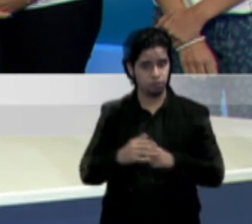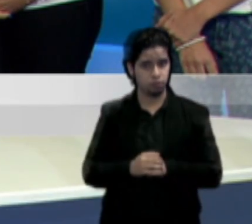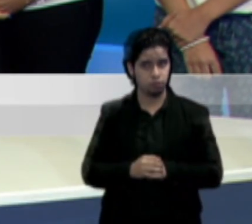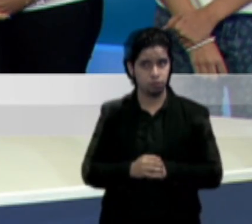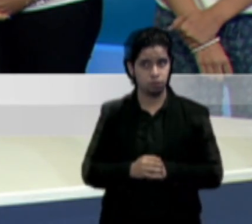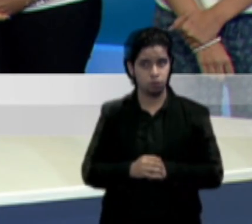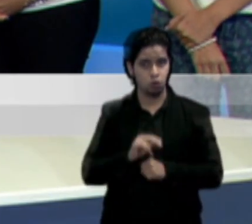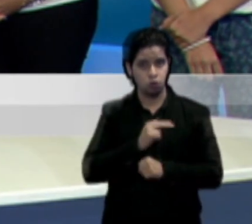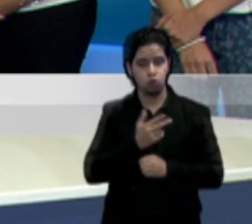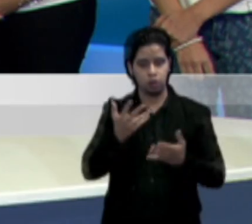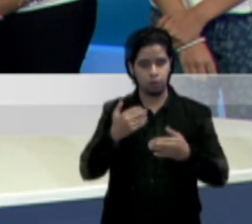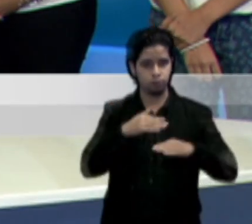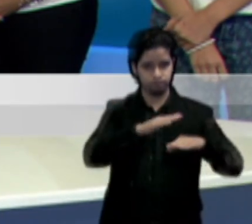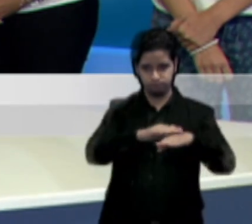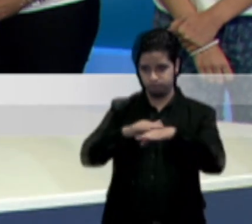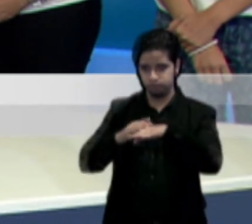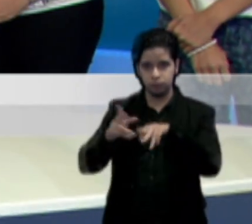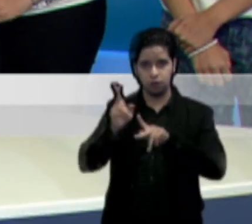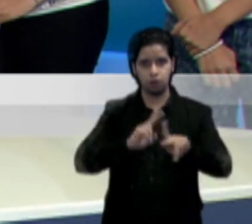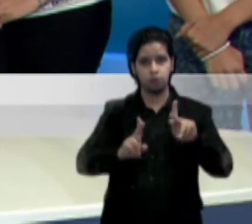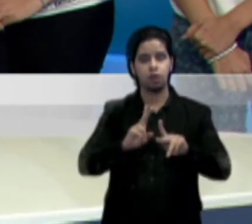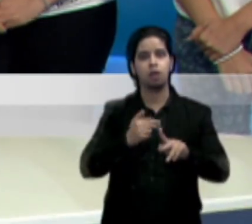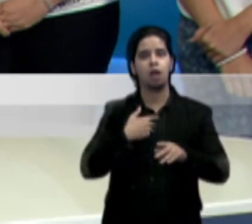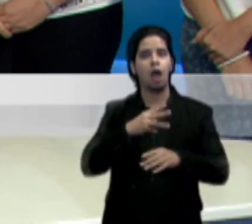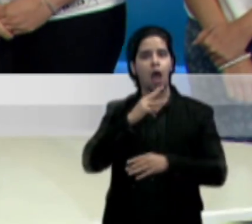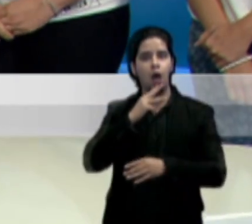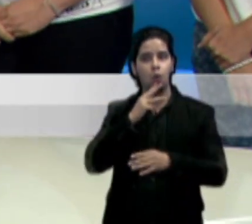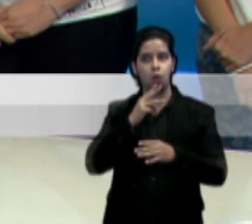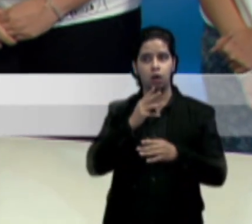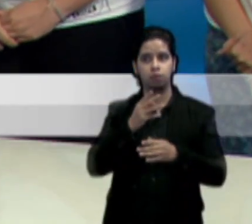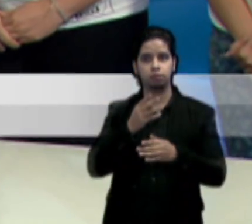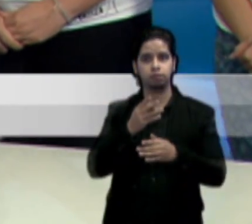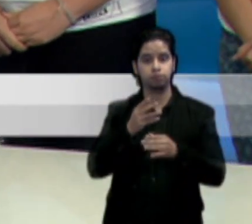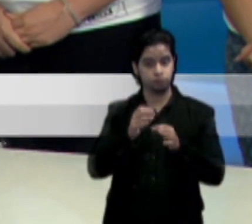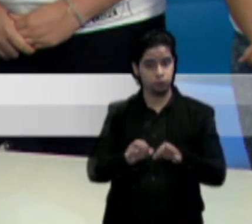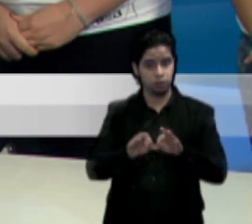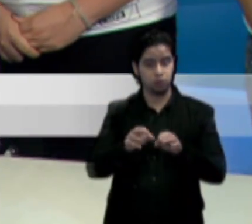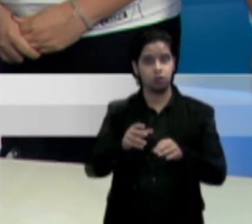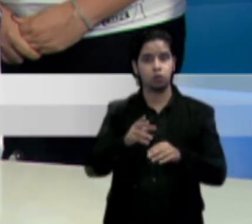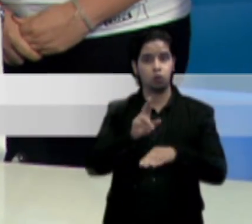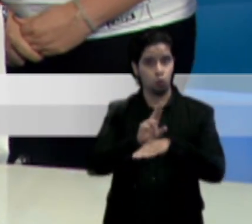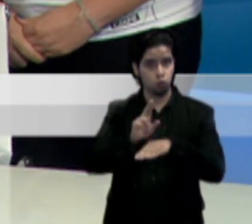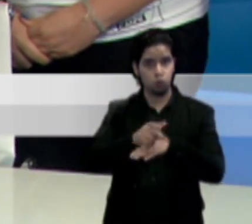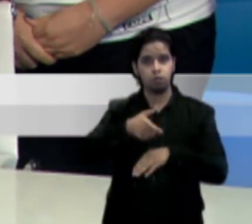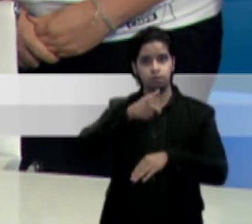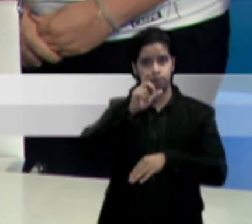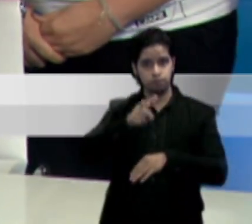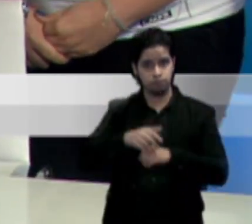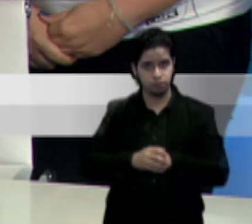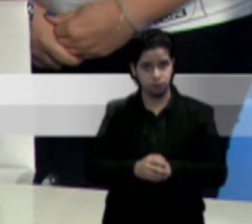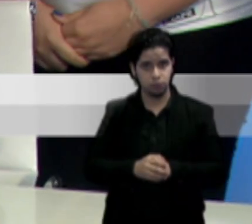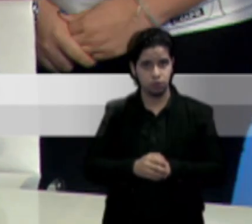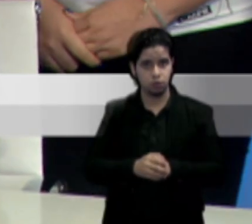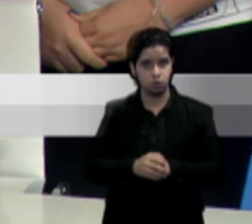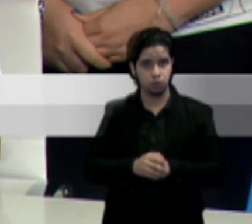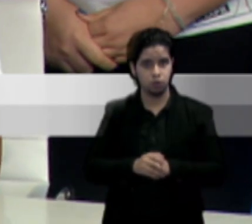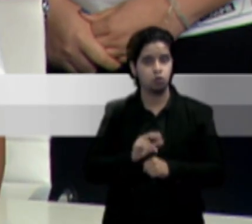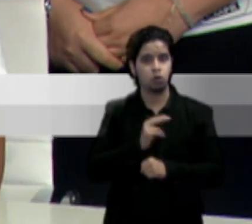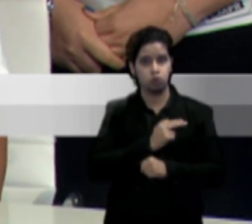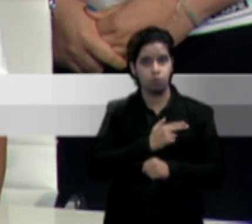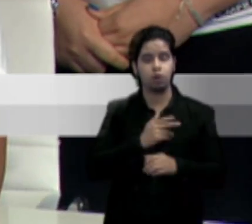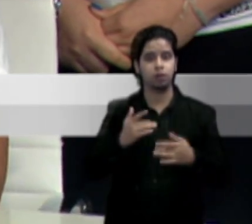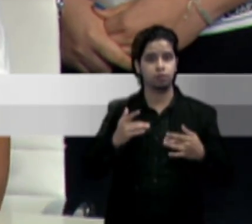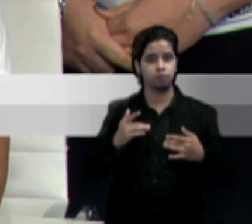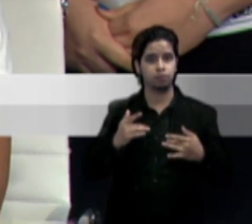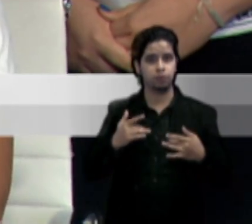crear conciencia de que solo queda un por ciento de agua potable en el mundo. Por tal razón nosotros llevamos a cabo esta actividad para